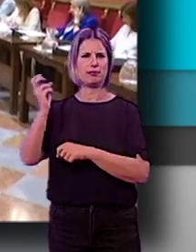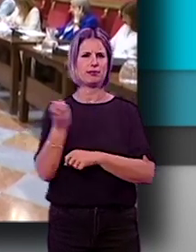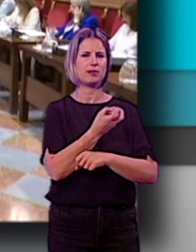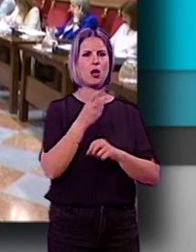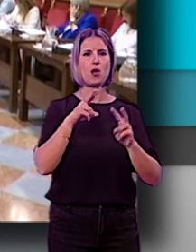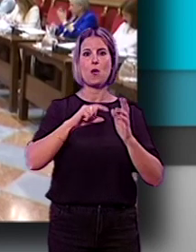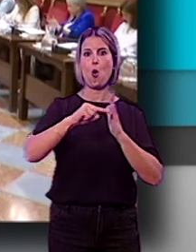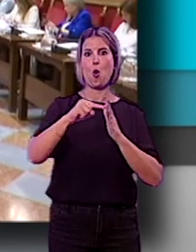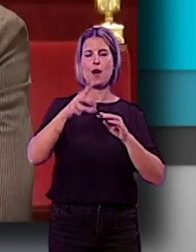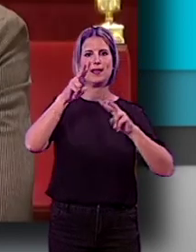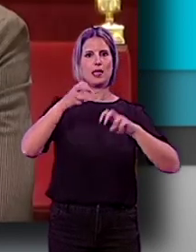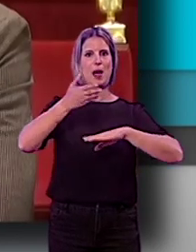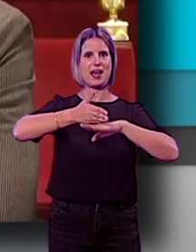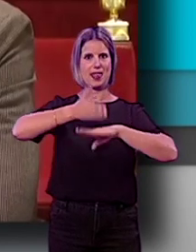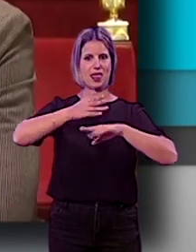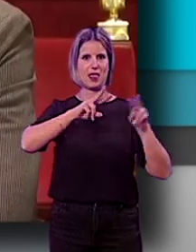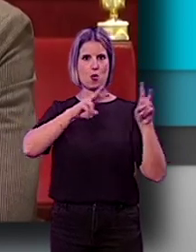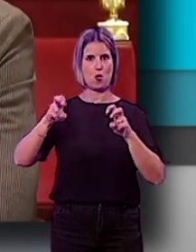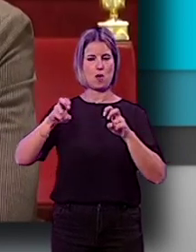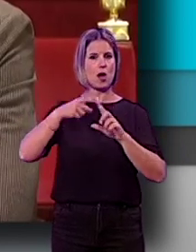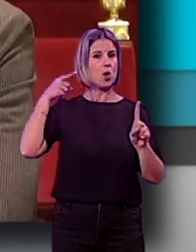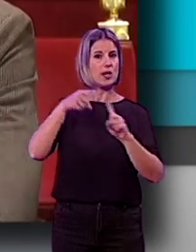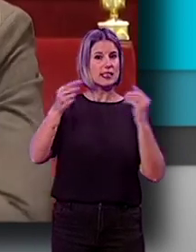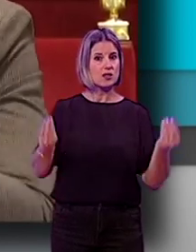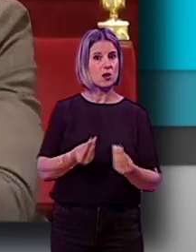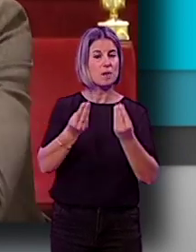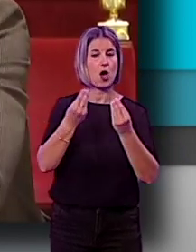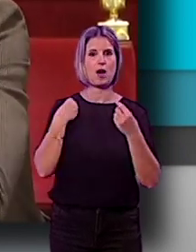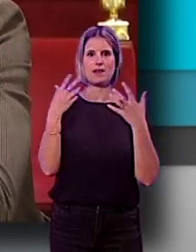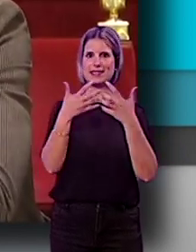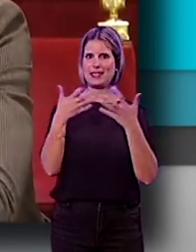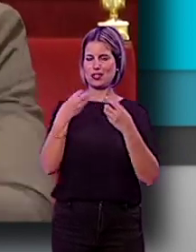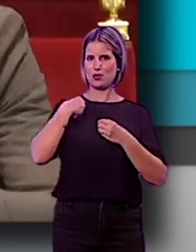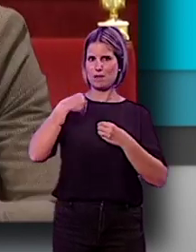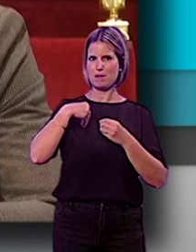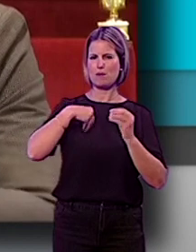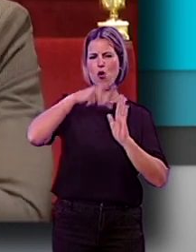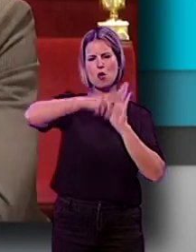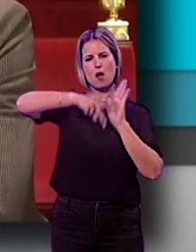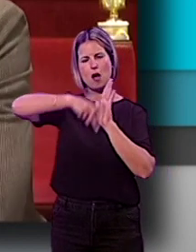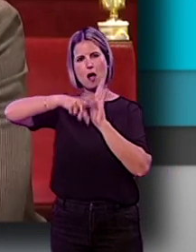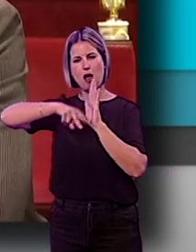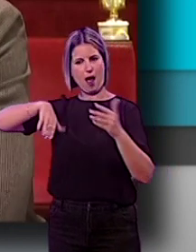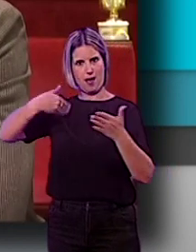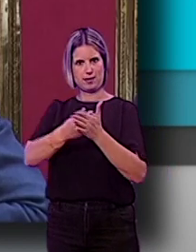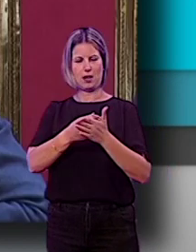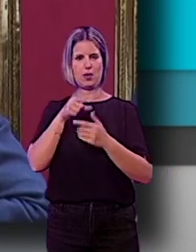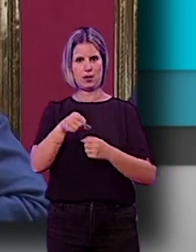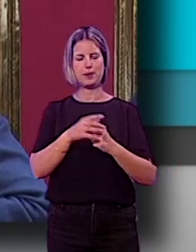la nueva ordenanza de licencias que viene a unificar y mejorar en un mismo texto las diferentes instrucciones que había hasta ahora.